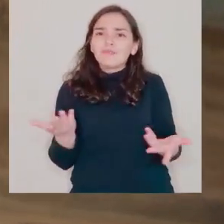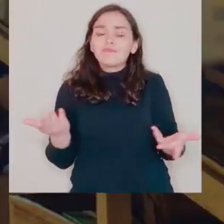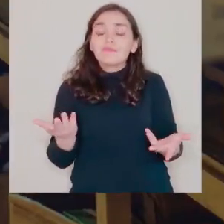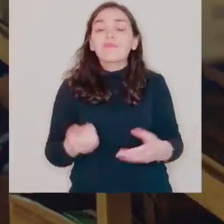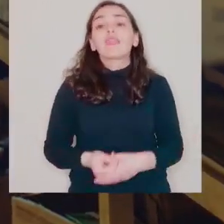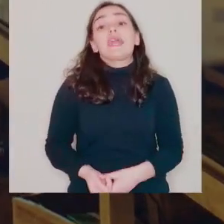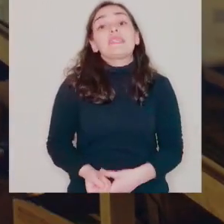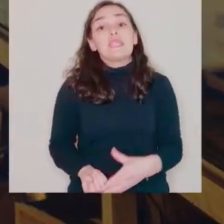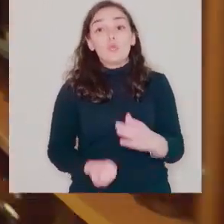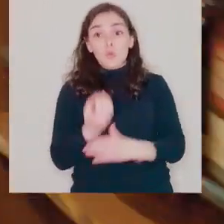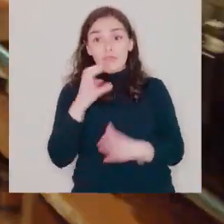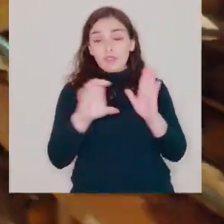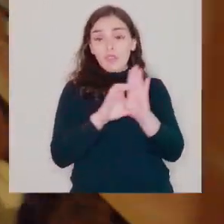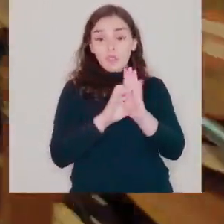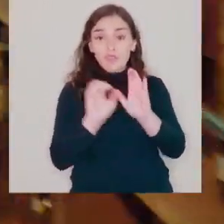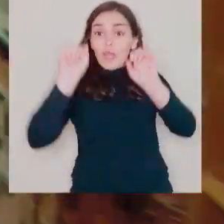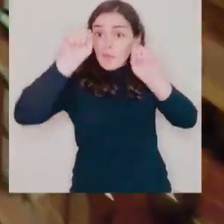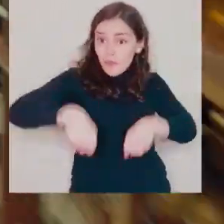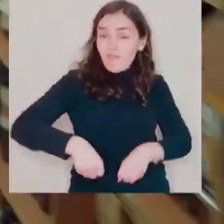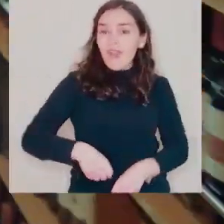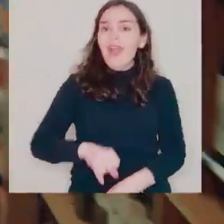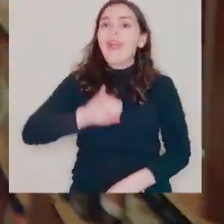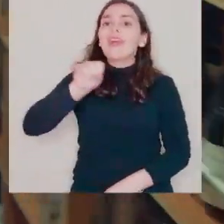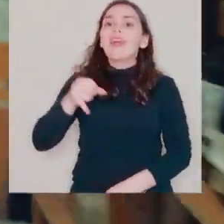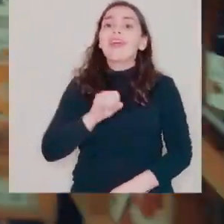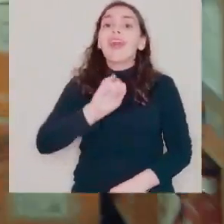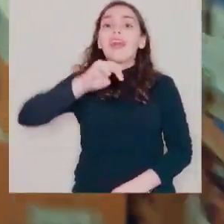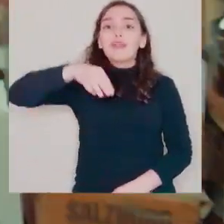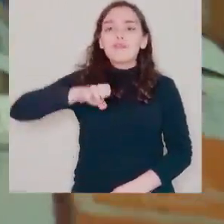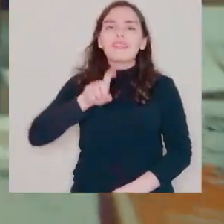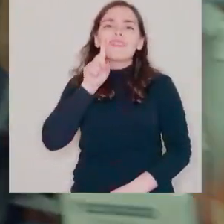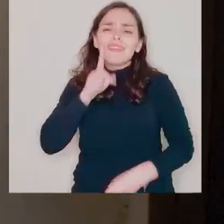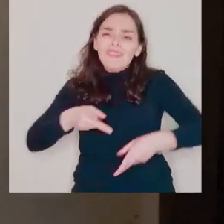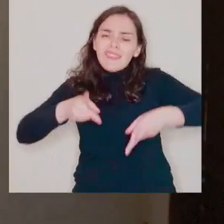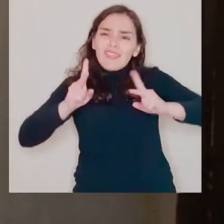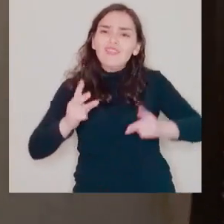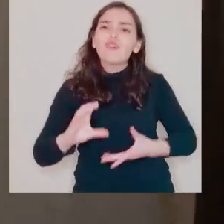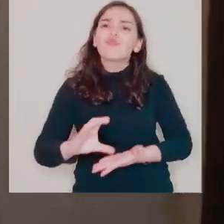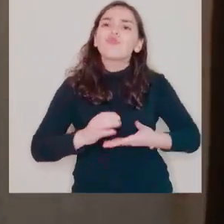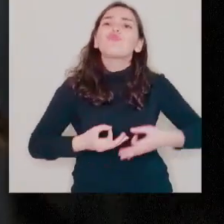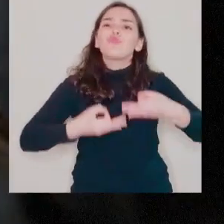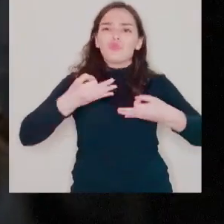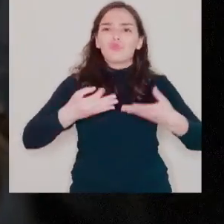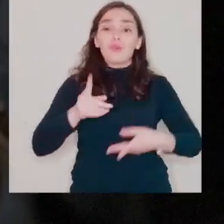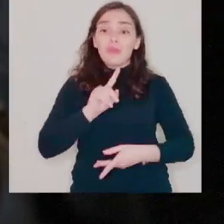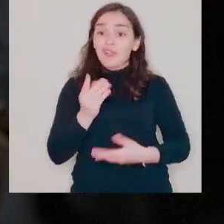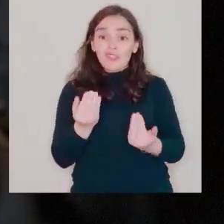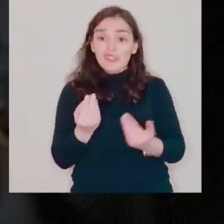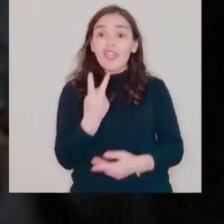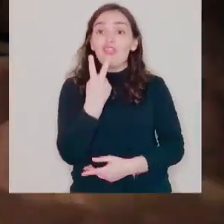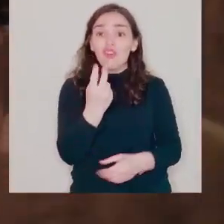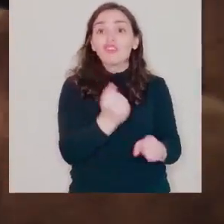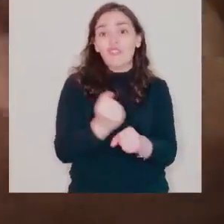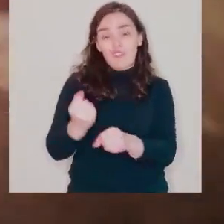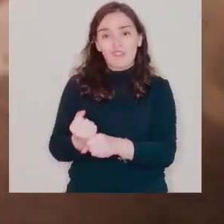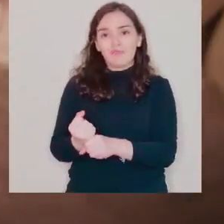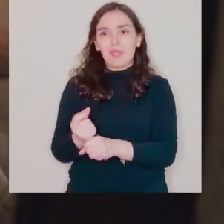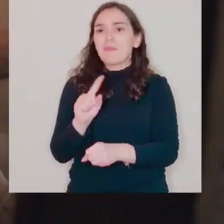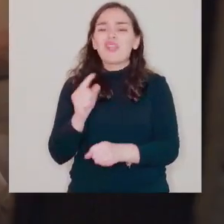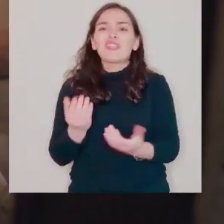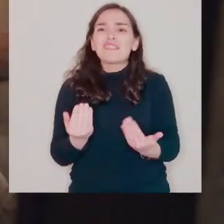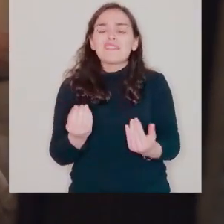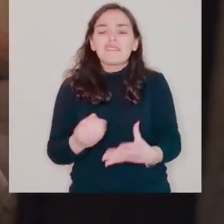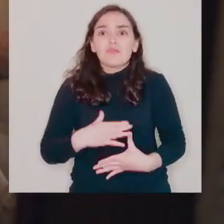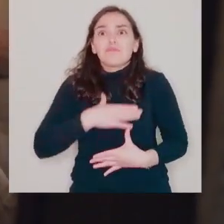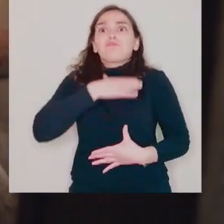aprueba la nueva constitución Jaime tendrá derecho a un sueldo justo Para que no tenga que tener dos pegas Para que no tenga